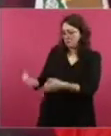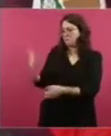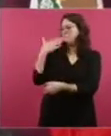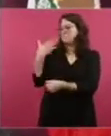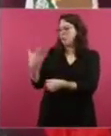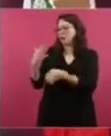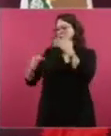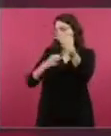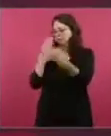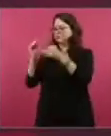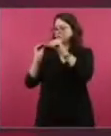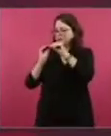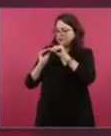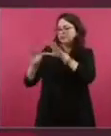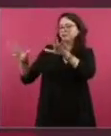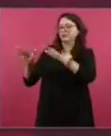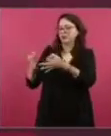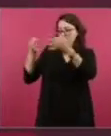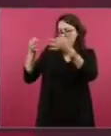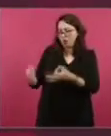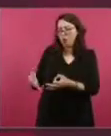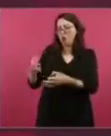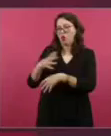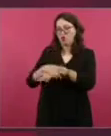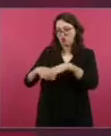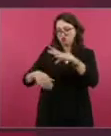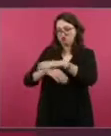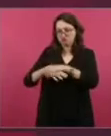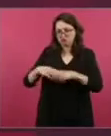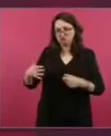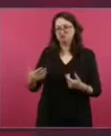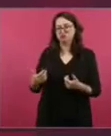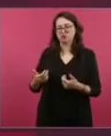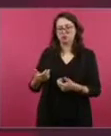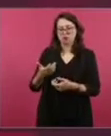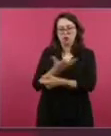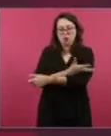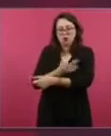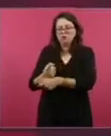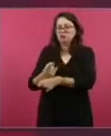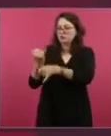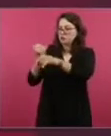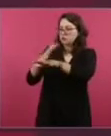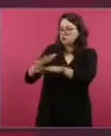que sí informan.